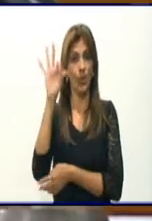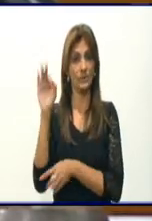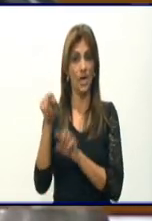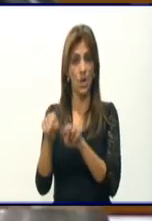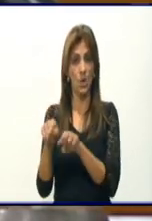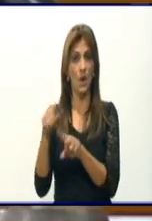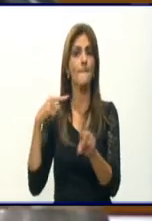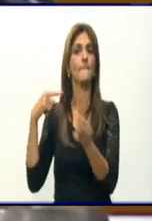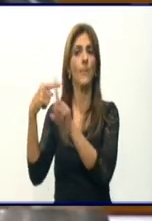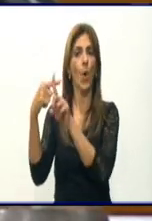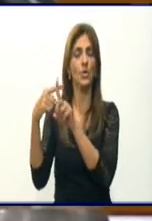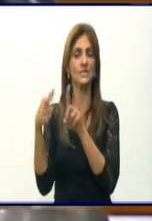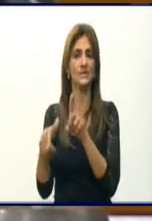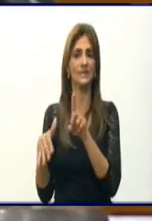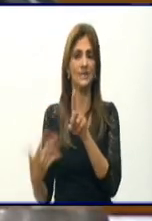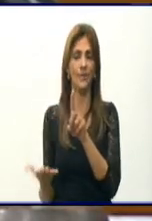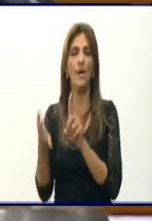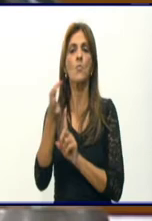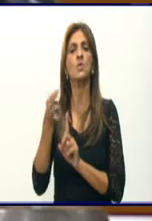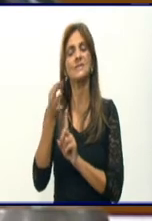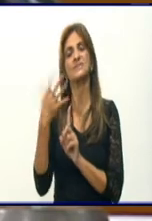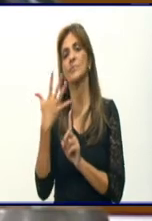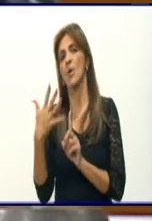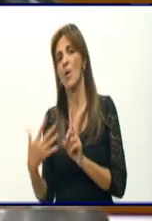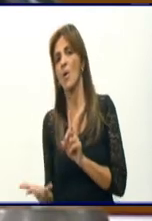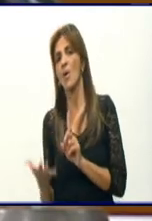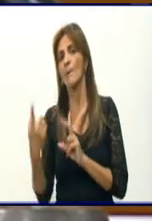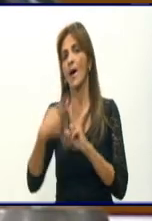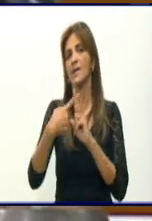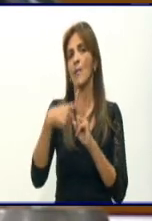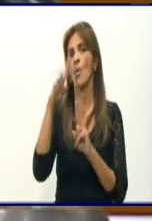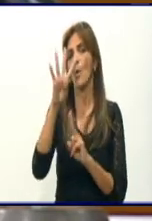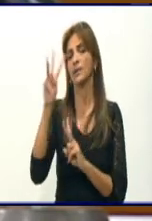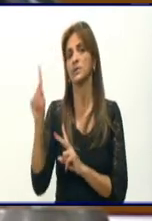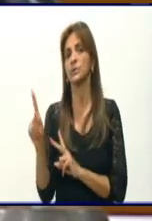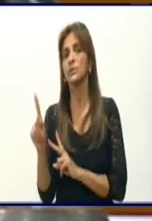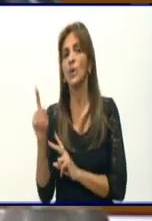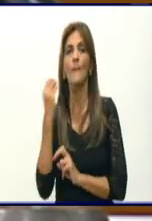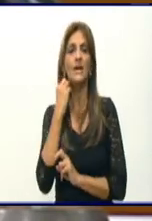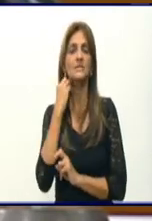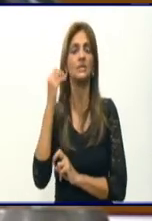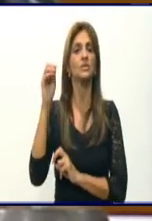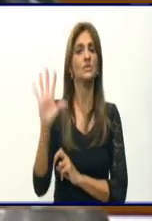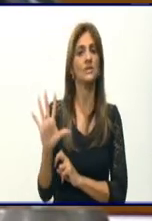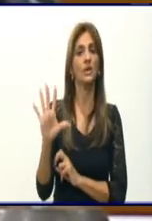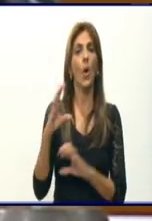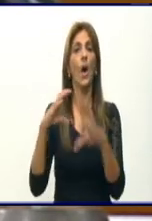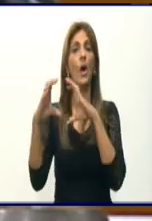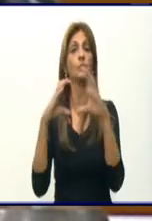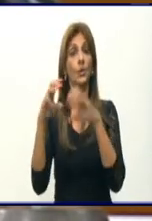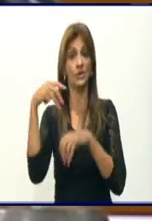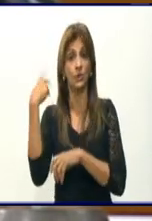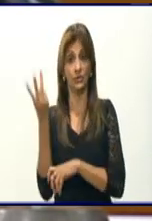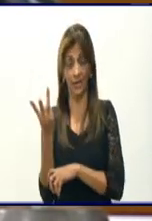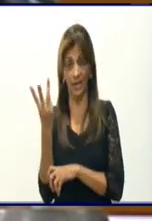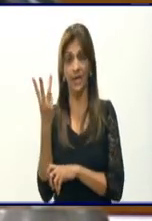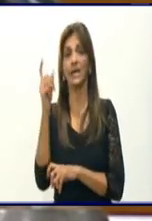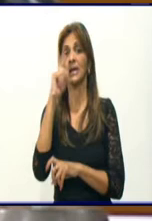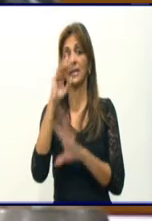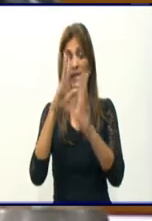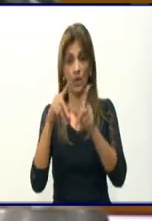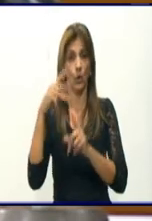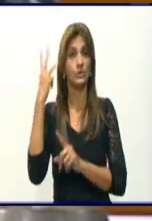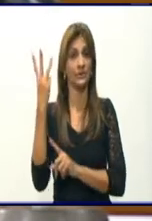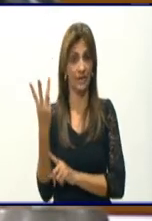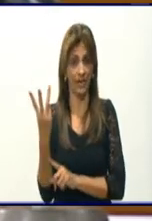fueron positivas, pertenecientes a los municipios Bayamo 41, Manzanillo 5, Cautocristo 3, Niquero 3,